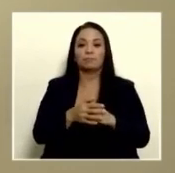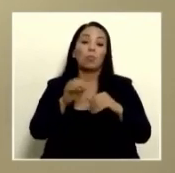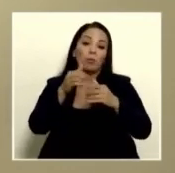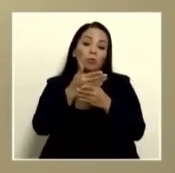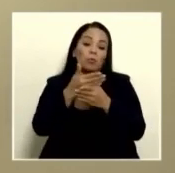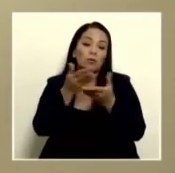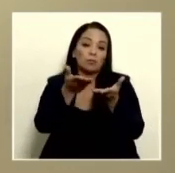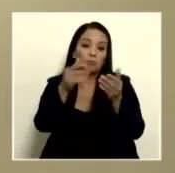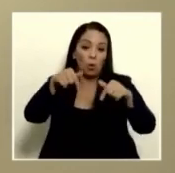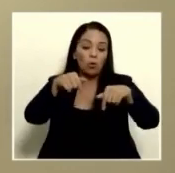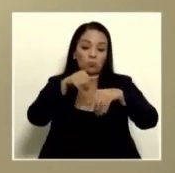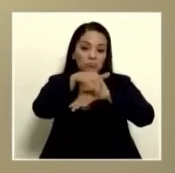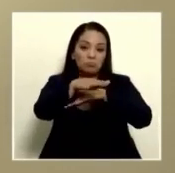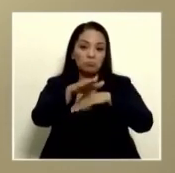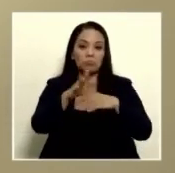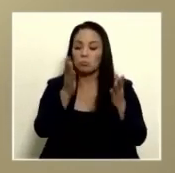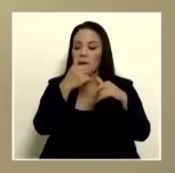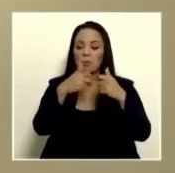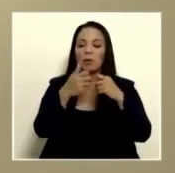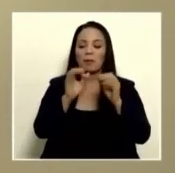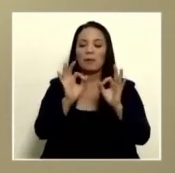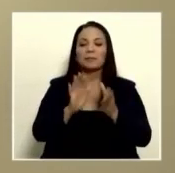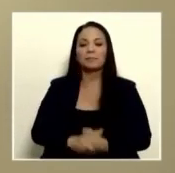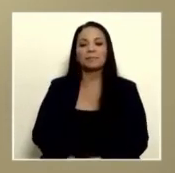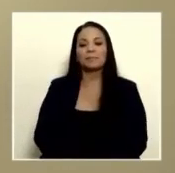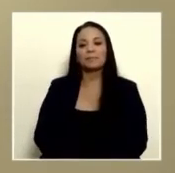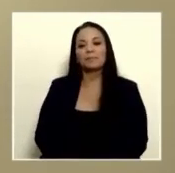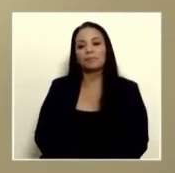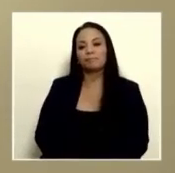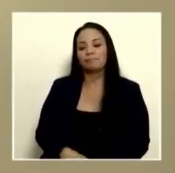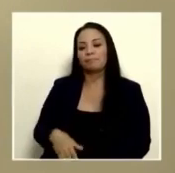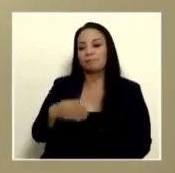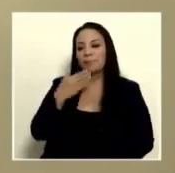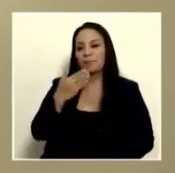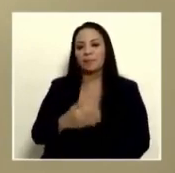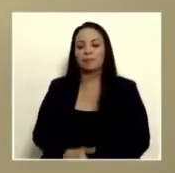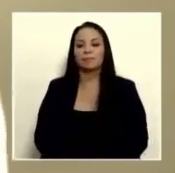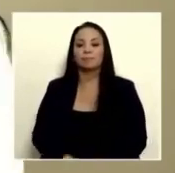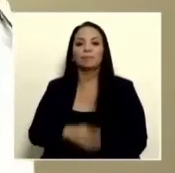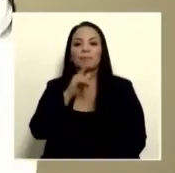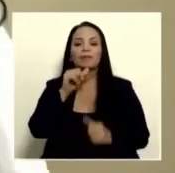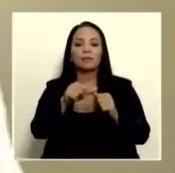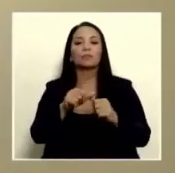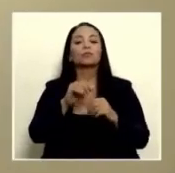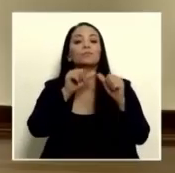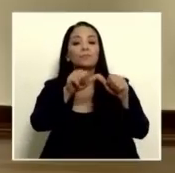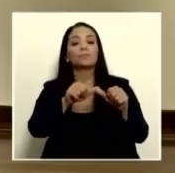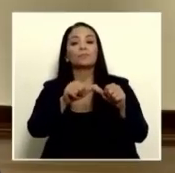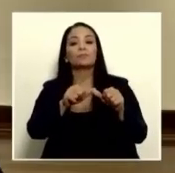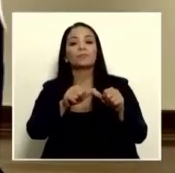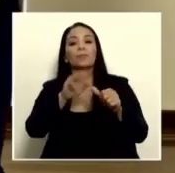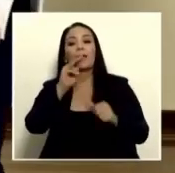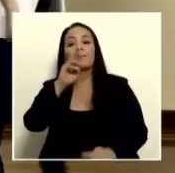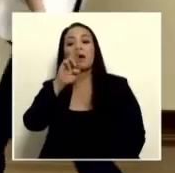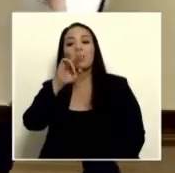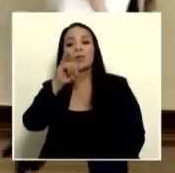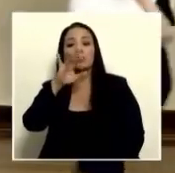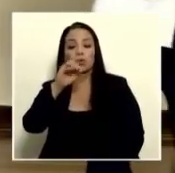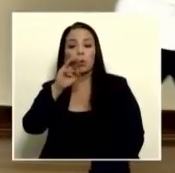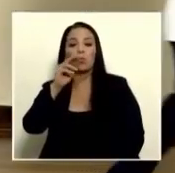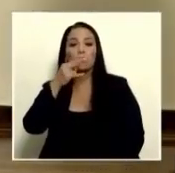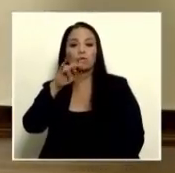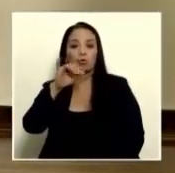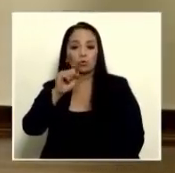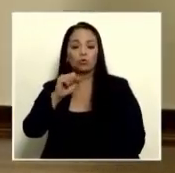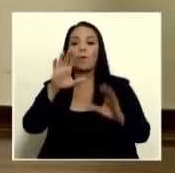estar compartiendo el día de hoy cualquier cosa no hay ningún problema con eso gracias quien sigue continuamos ahora con Mauricio Muñoz